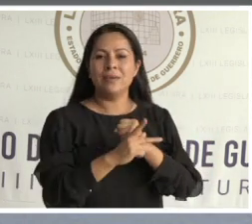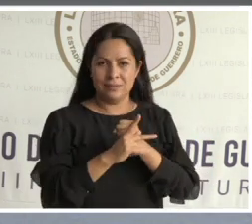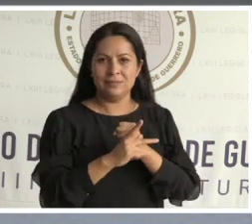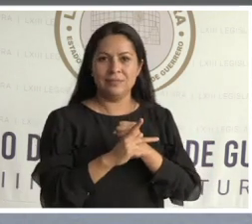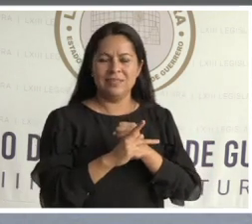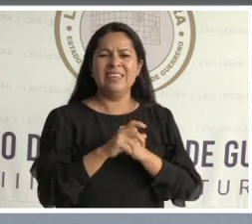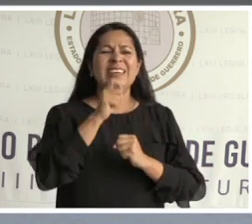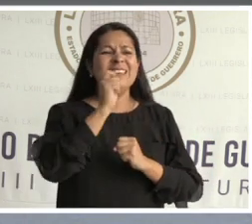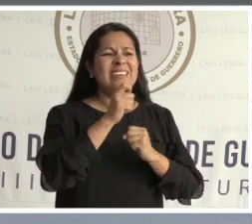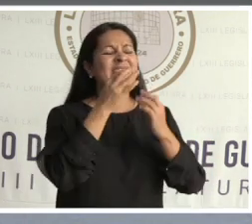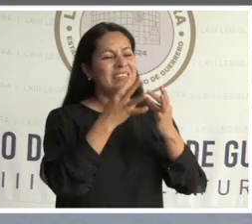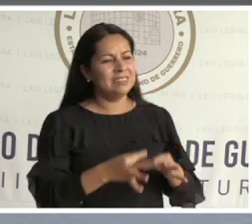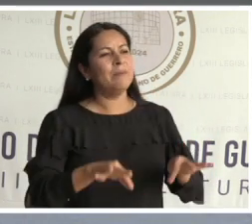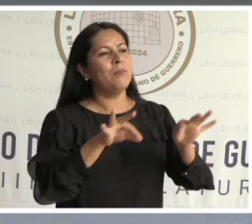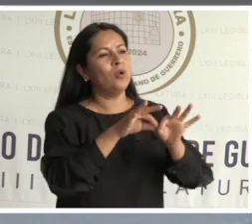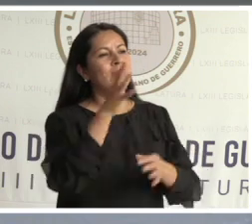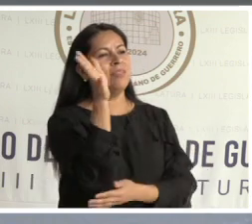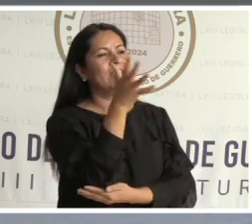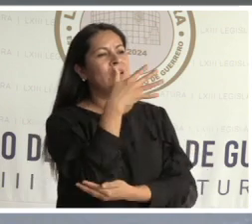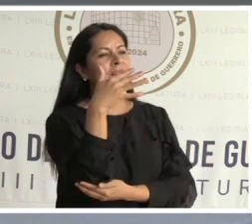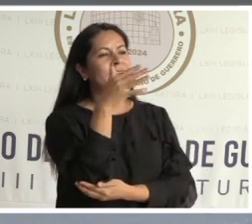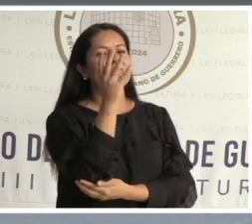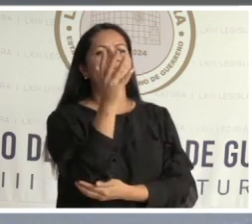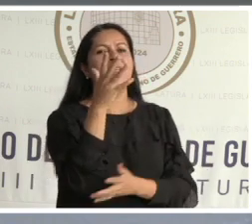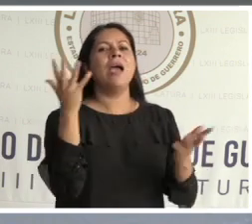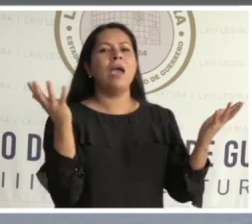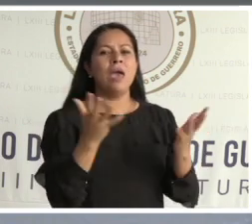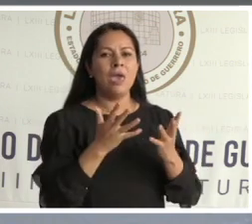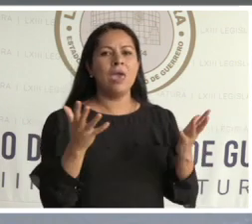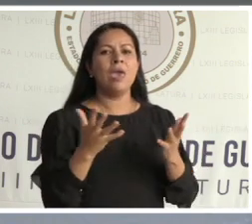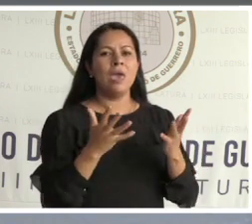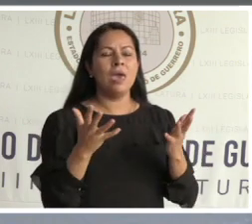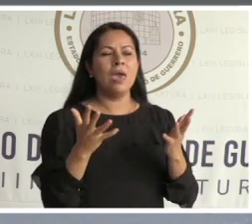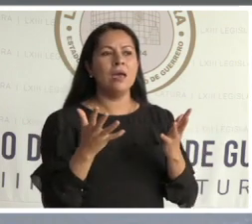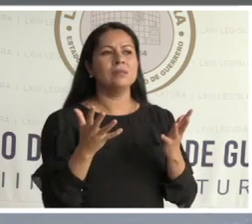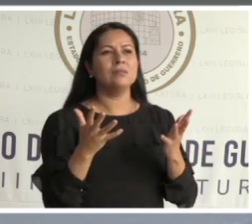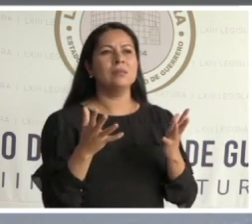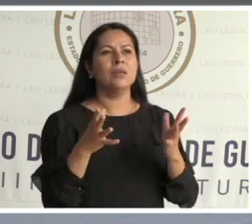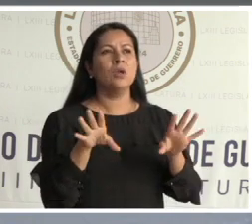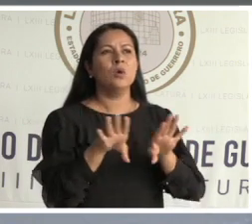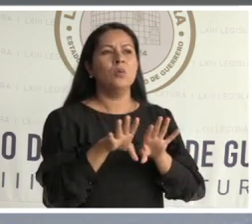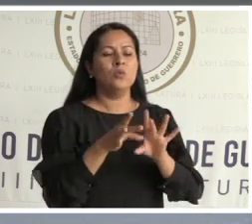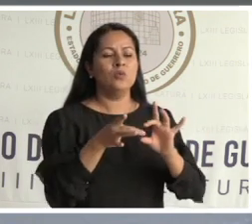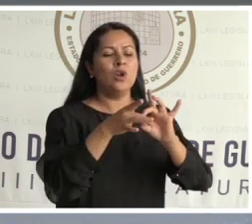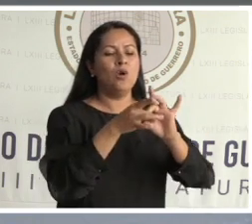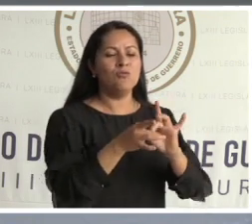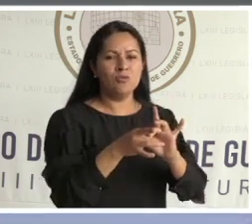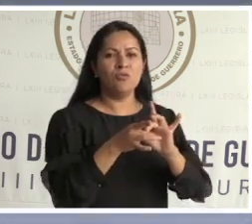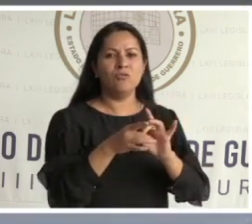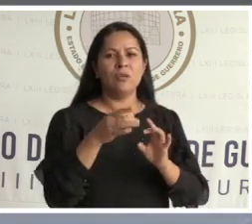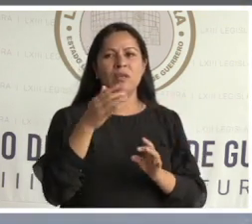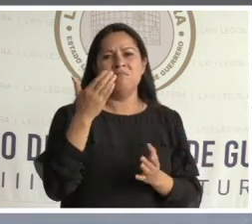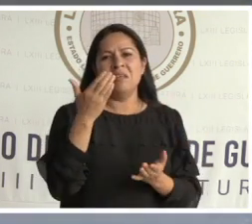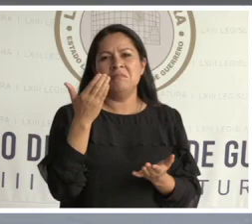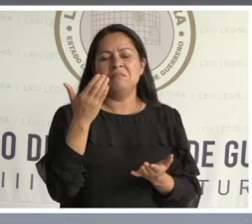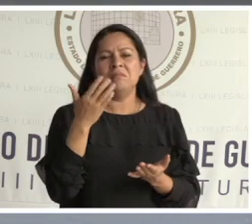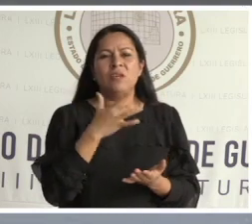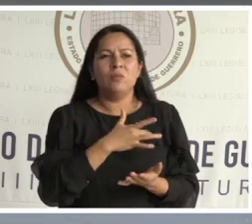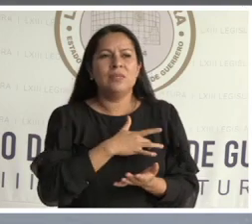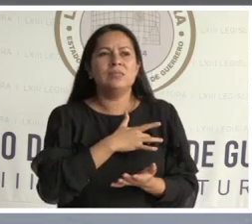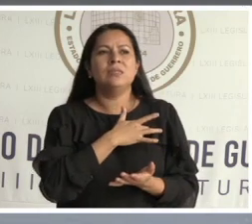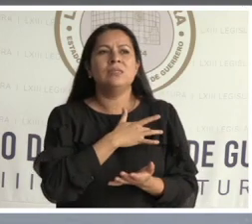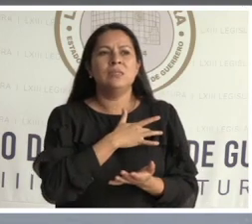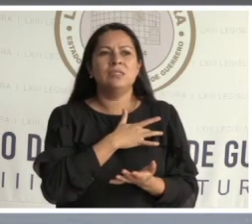de ella la extensión de su propio cuerpo y del imaginario colectivo, así como de la sensación